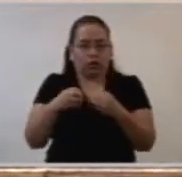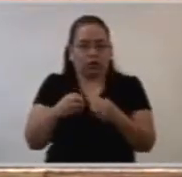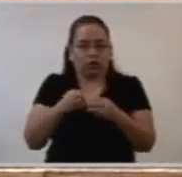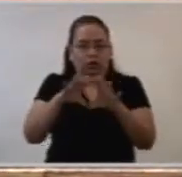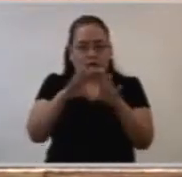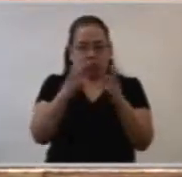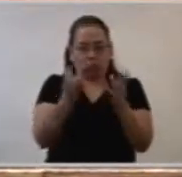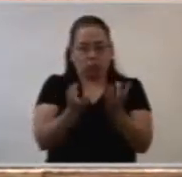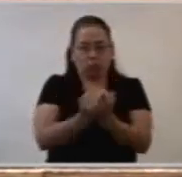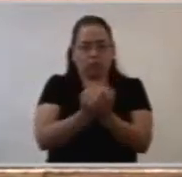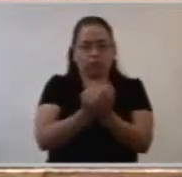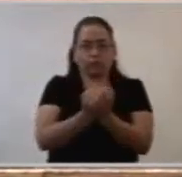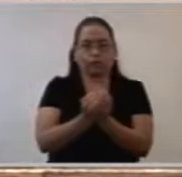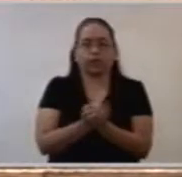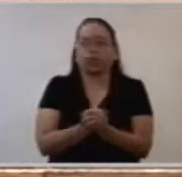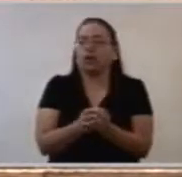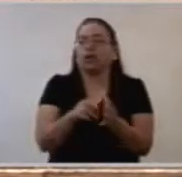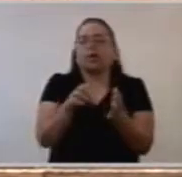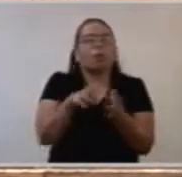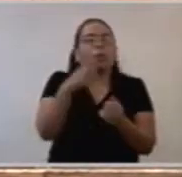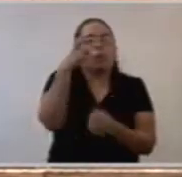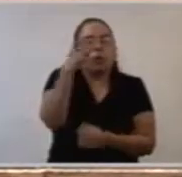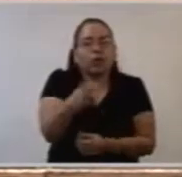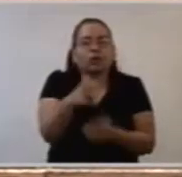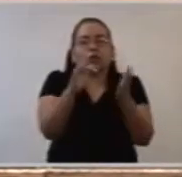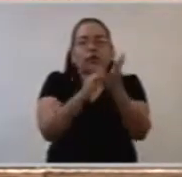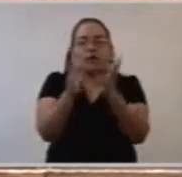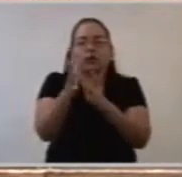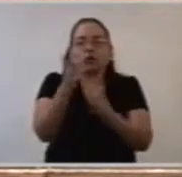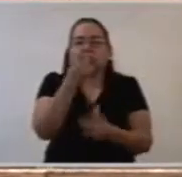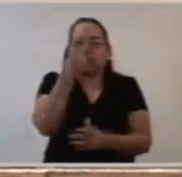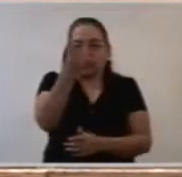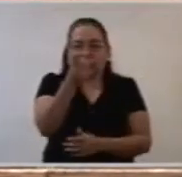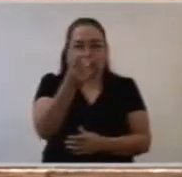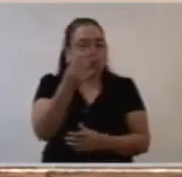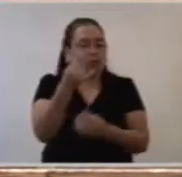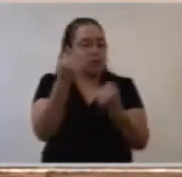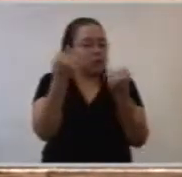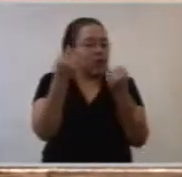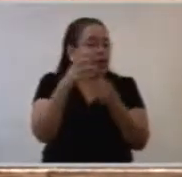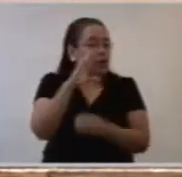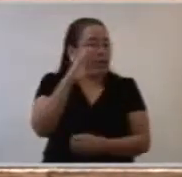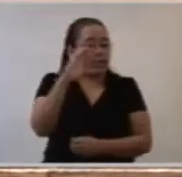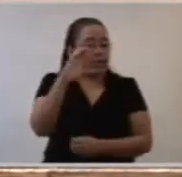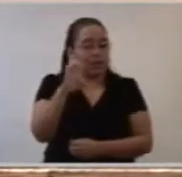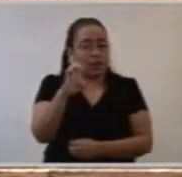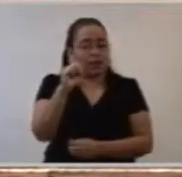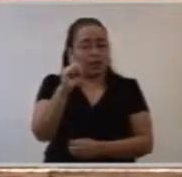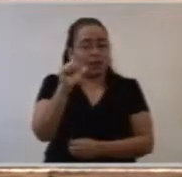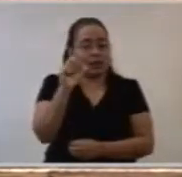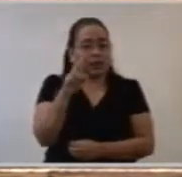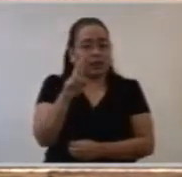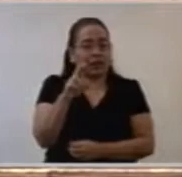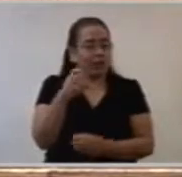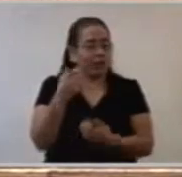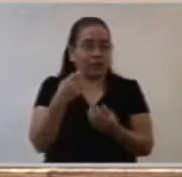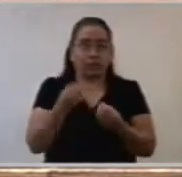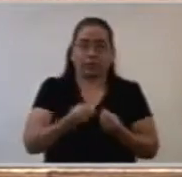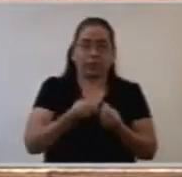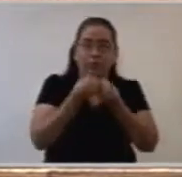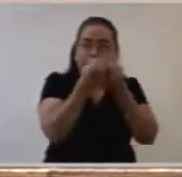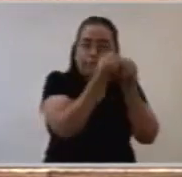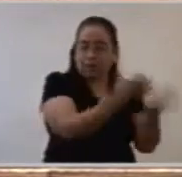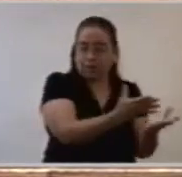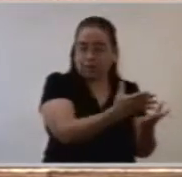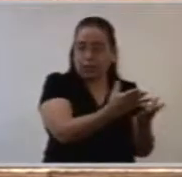al César lo que es del César y a Dios lo que es de Dios. Dios está encima